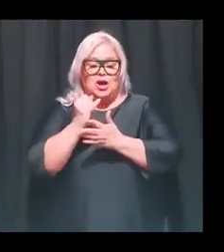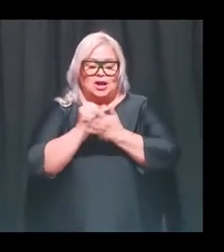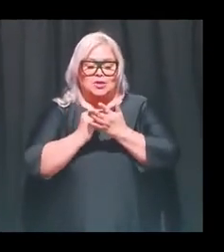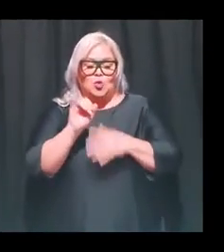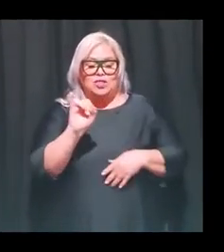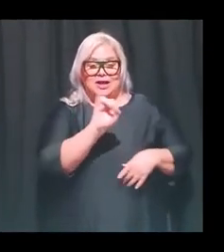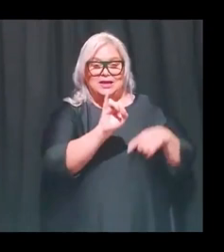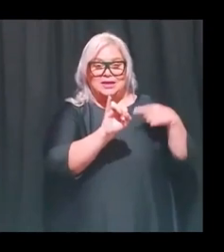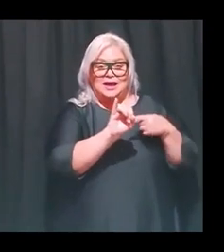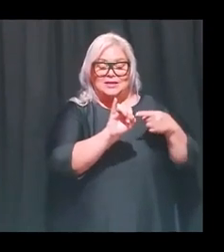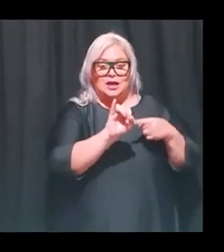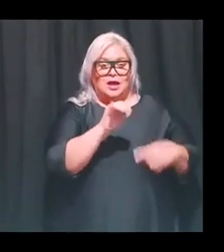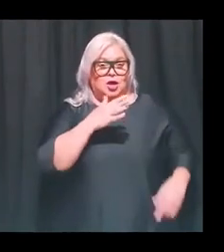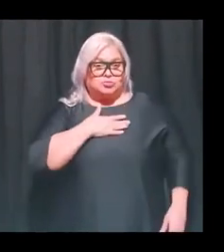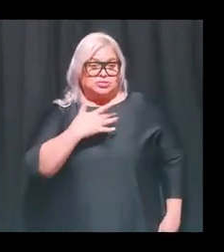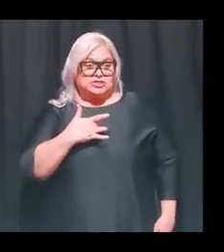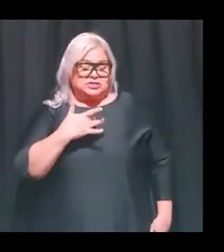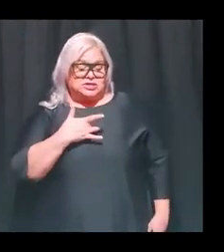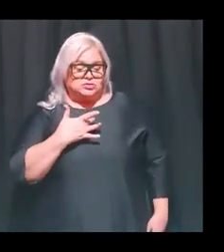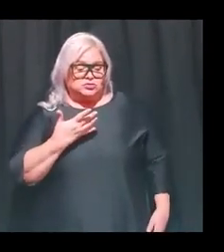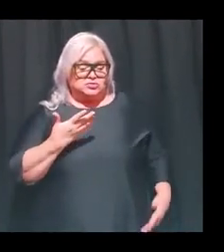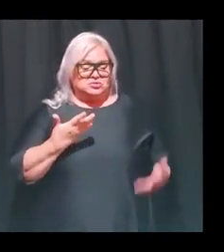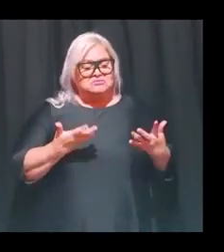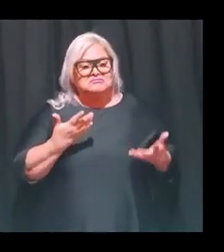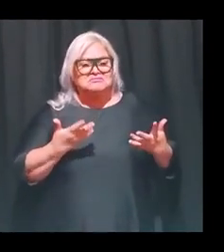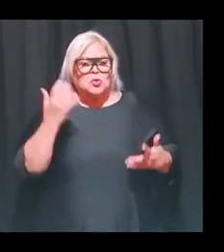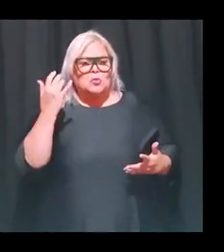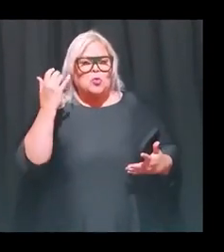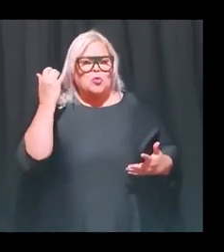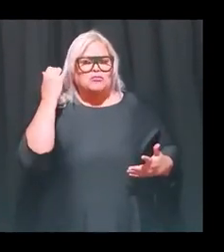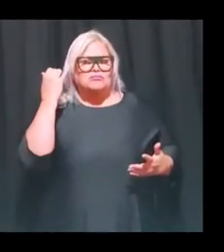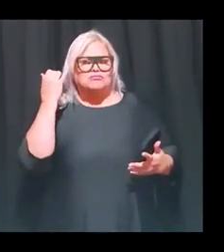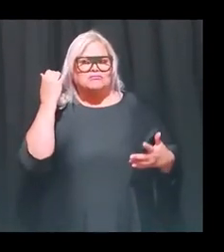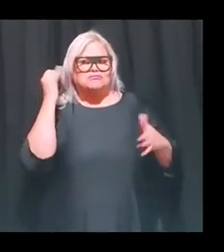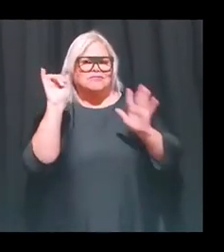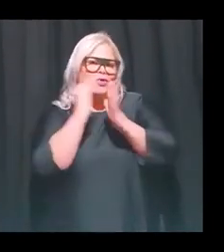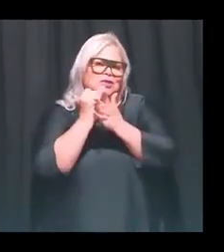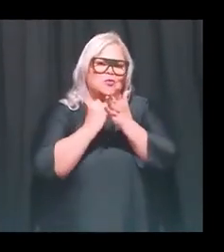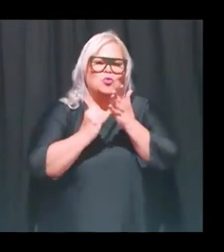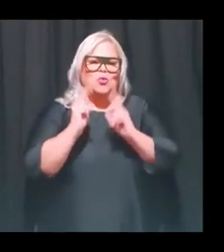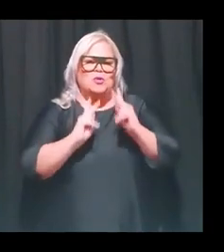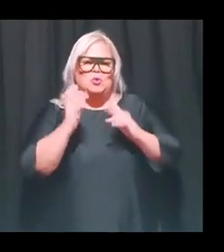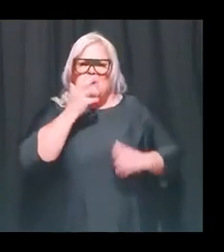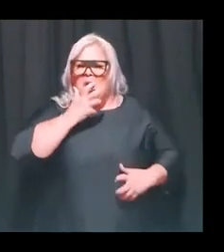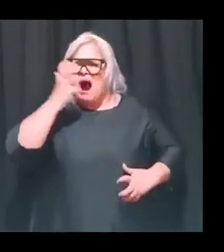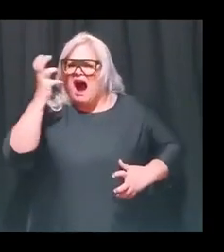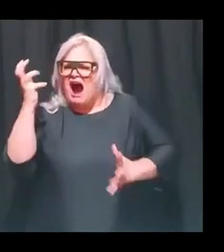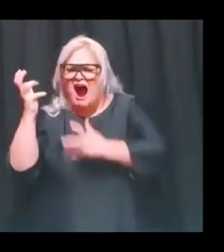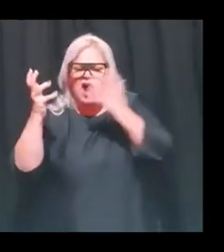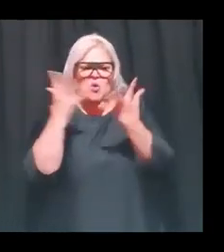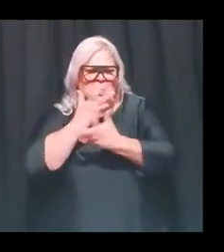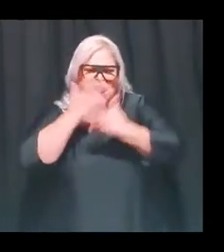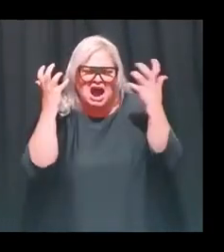izquierda, a mí, por lo menos, me provoca como una imagen de una persona que está gritando con mucha ira,